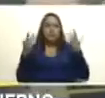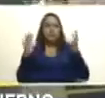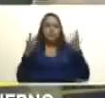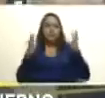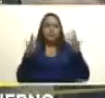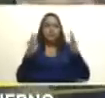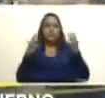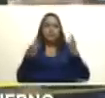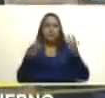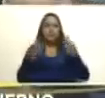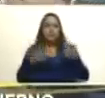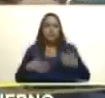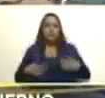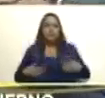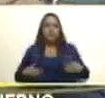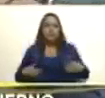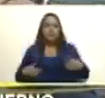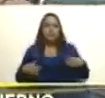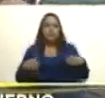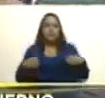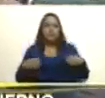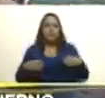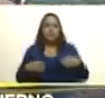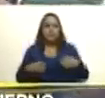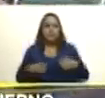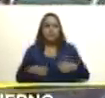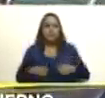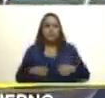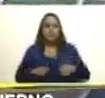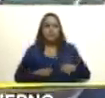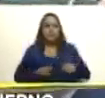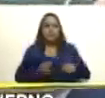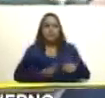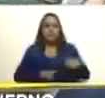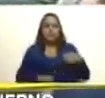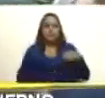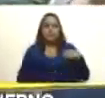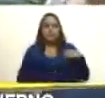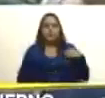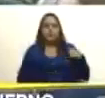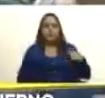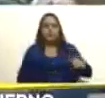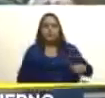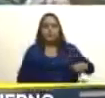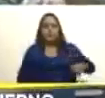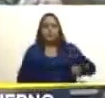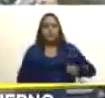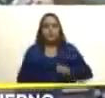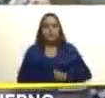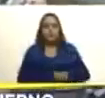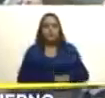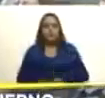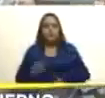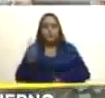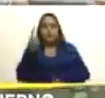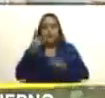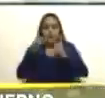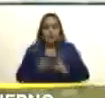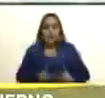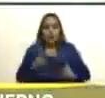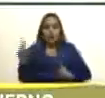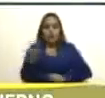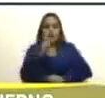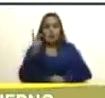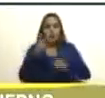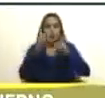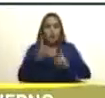decisión segunda decisión